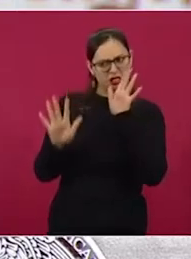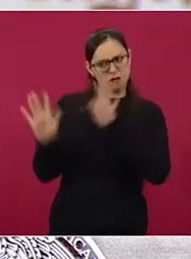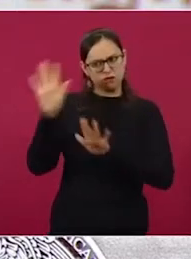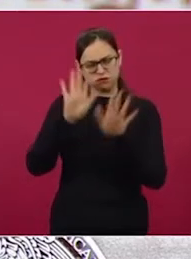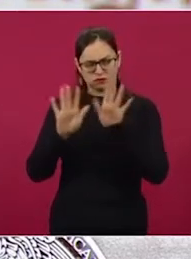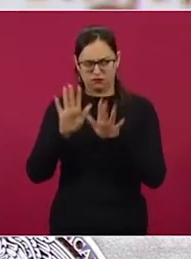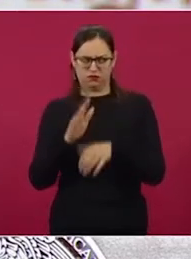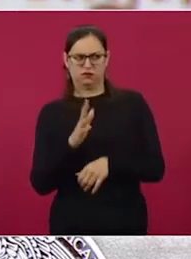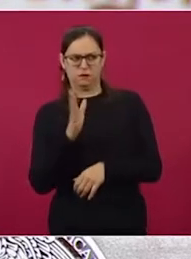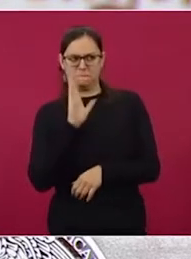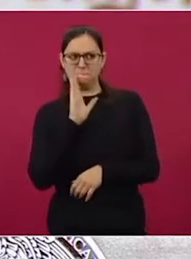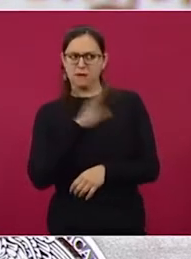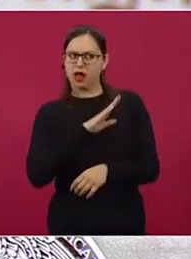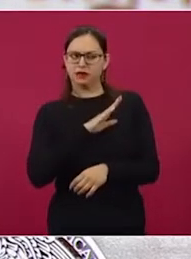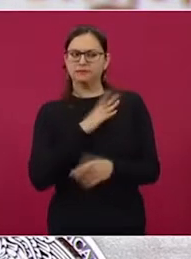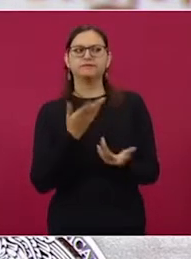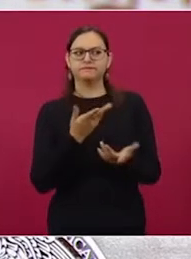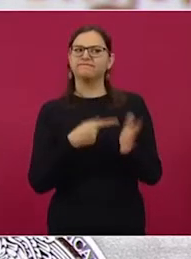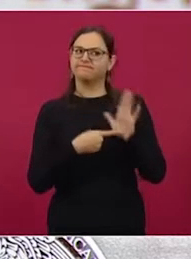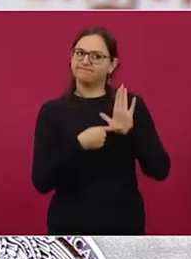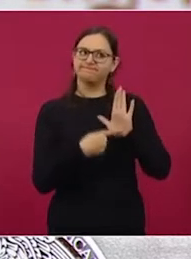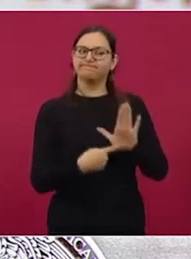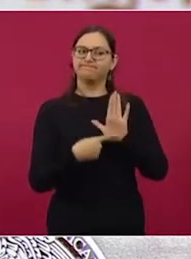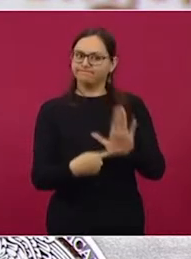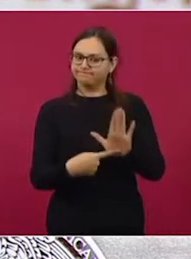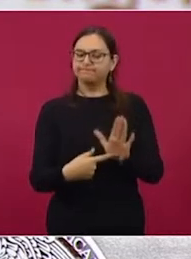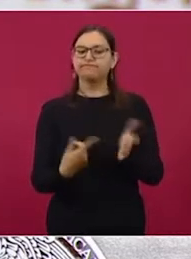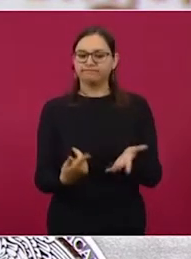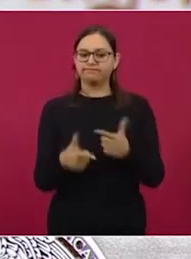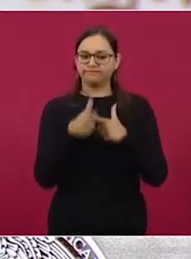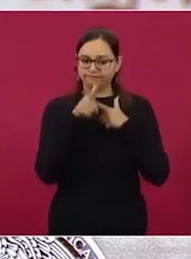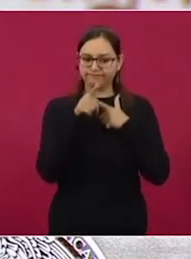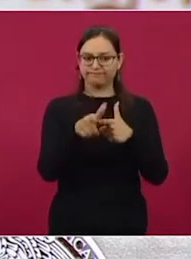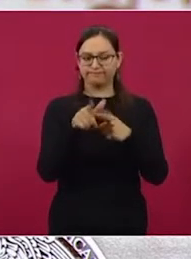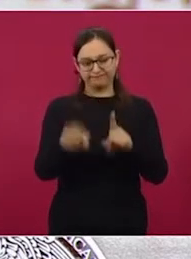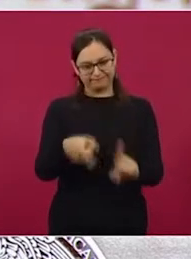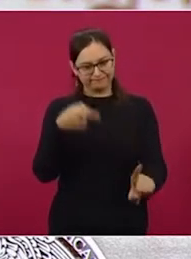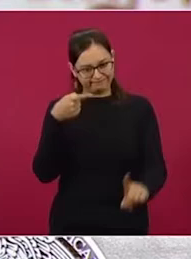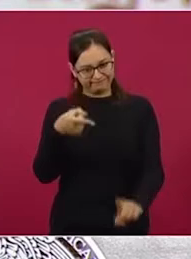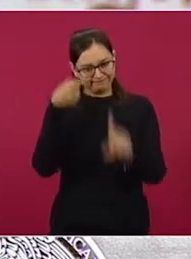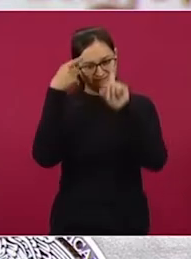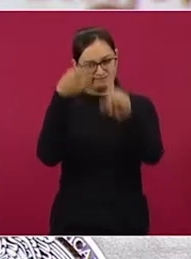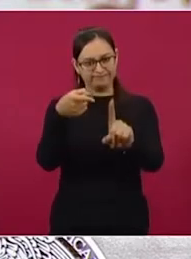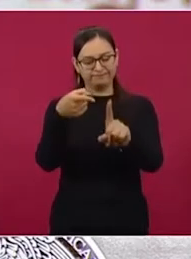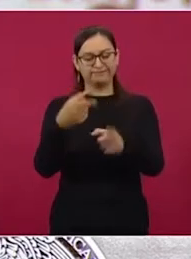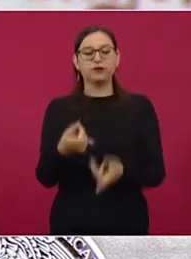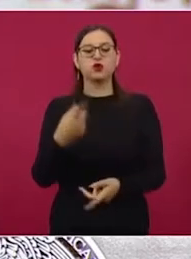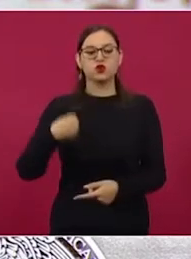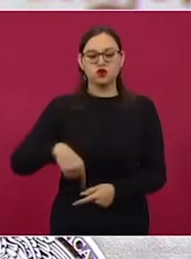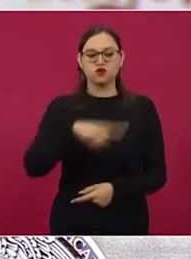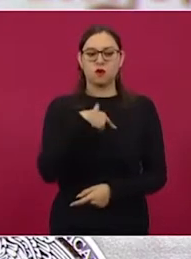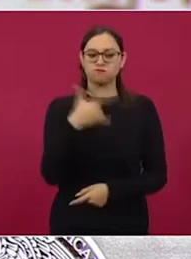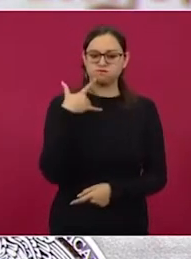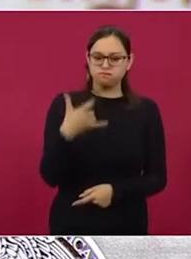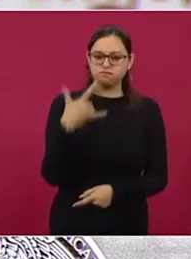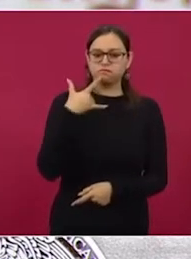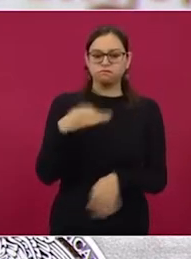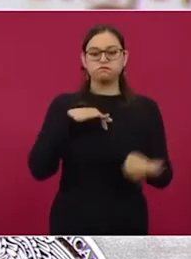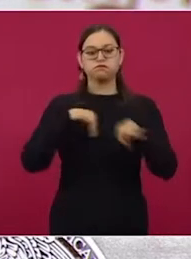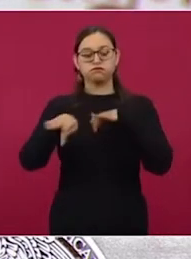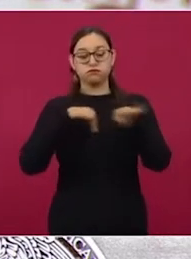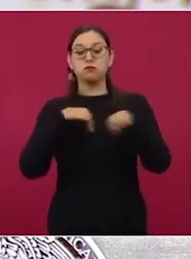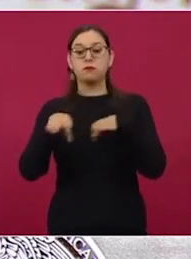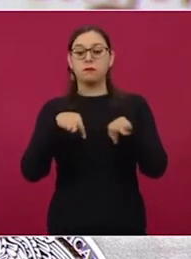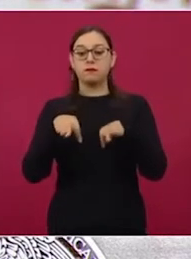medios de comunicación y en las redes sociales. Esa es nuestra convicción, trabajar a favor del derecho a la